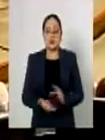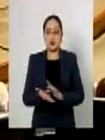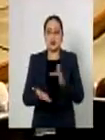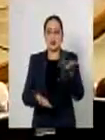senadora gracias